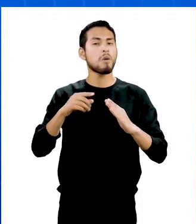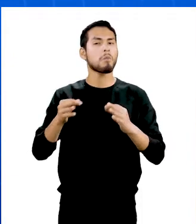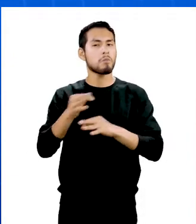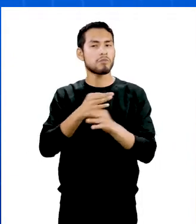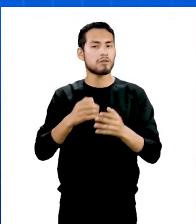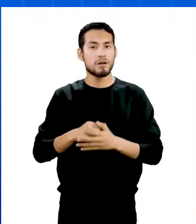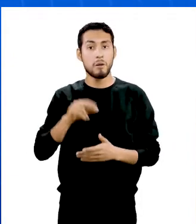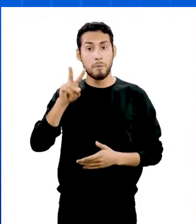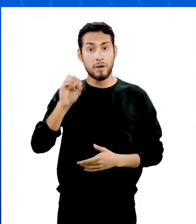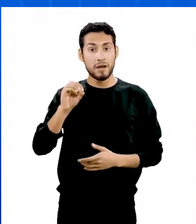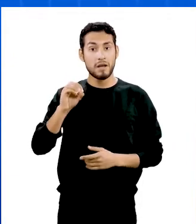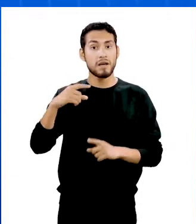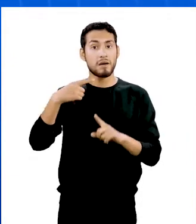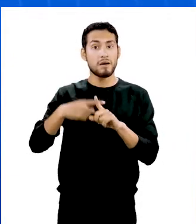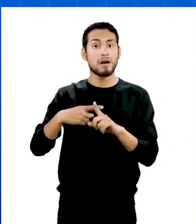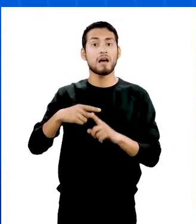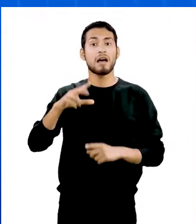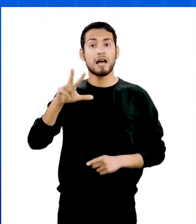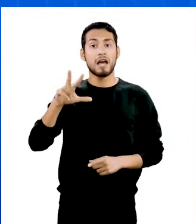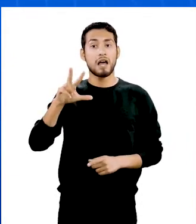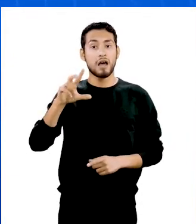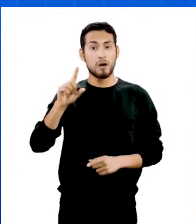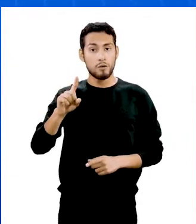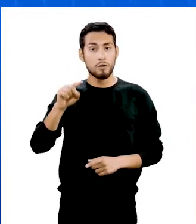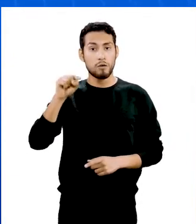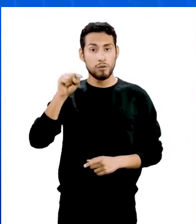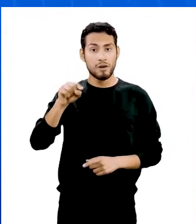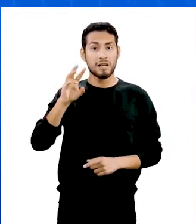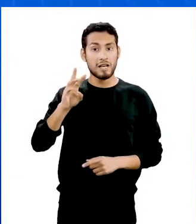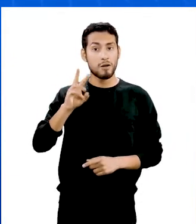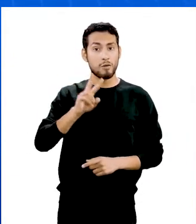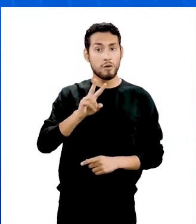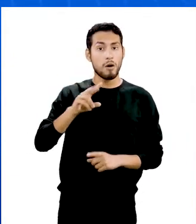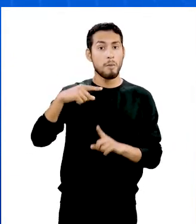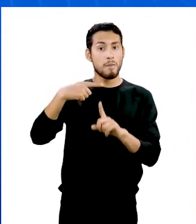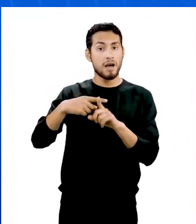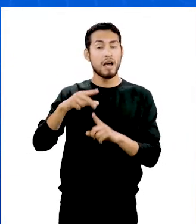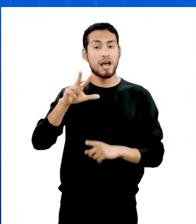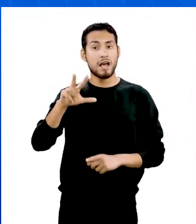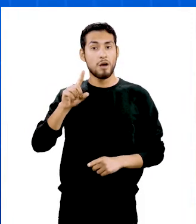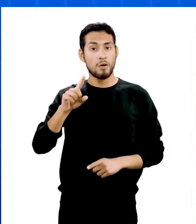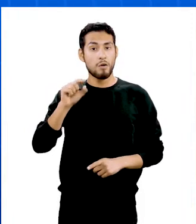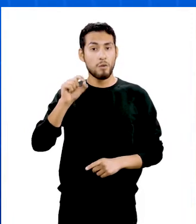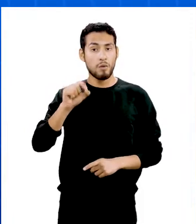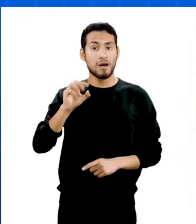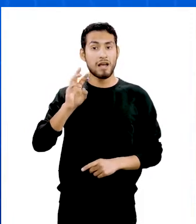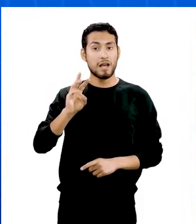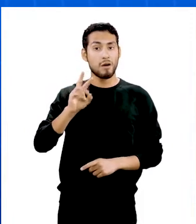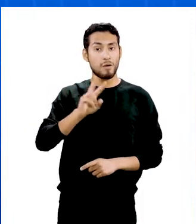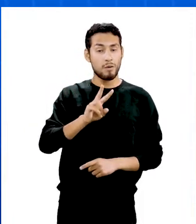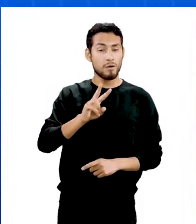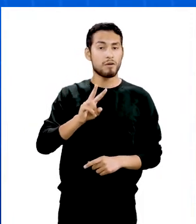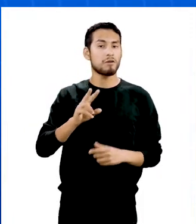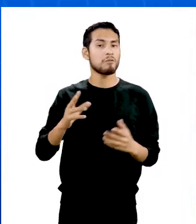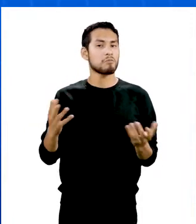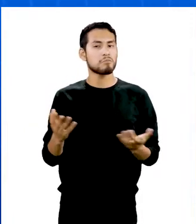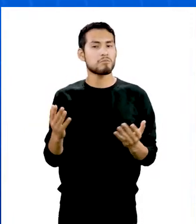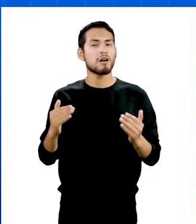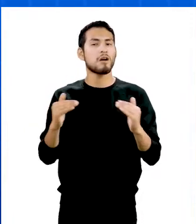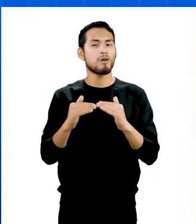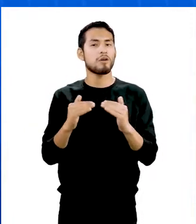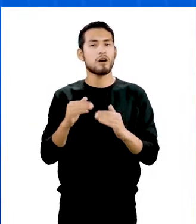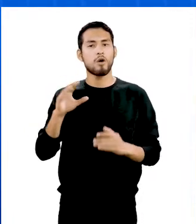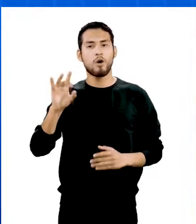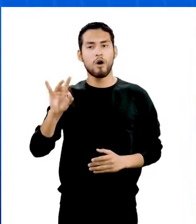valores y sería 20 más 31,62 más 31,62 es